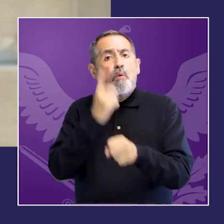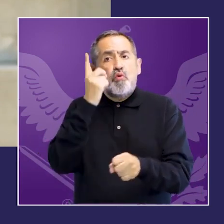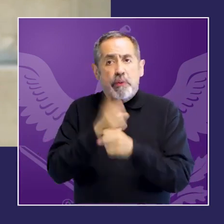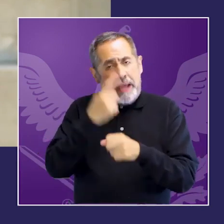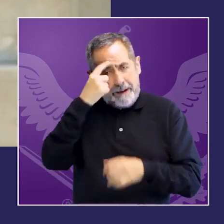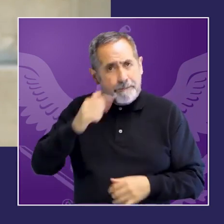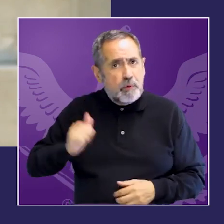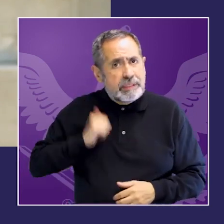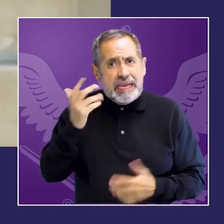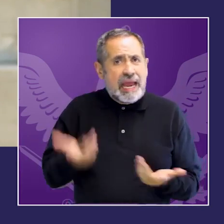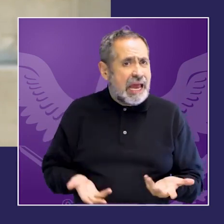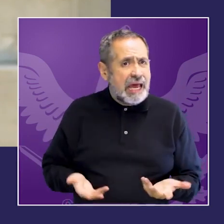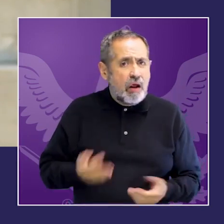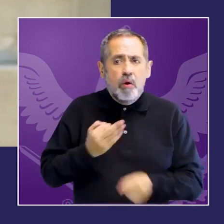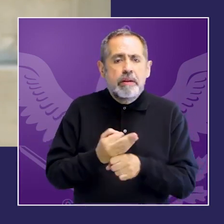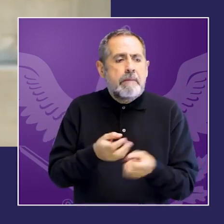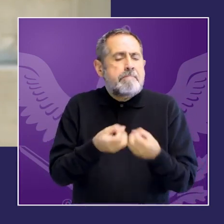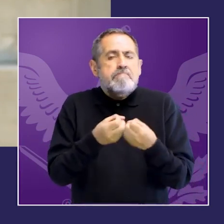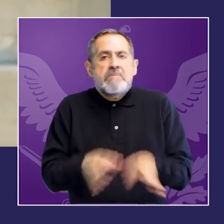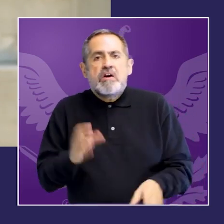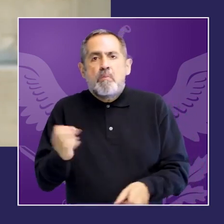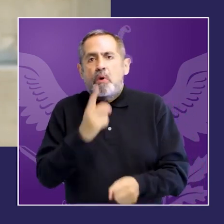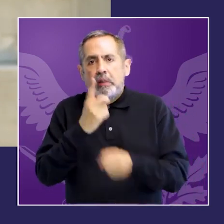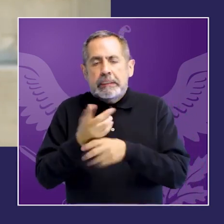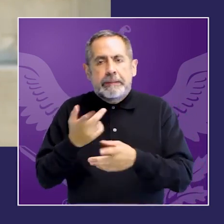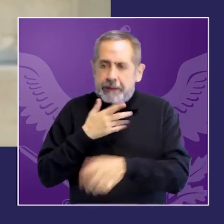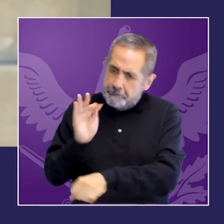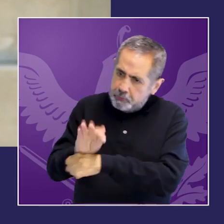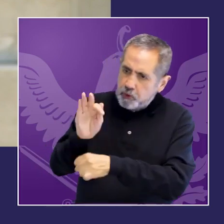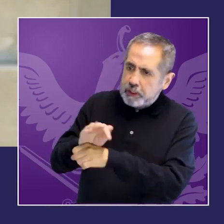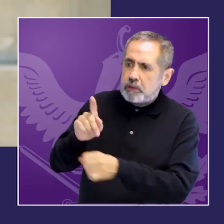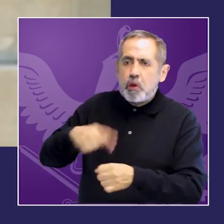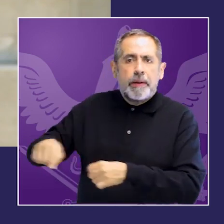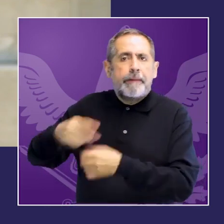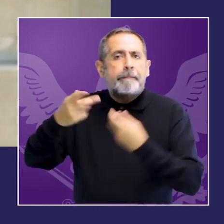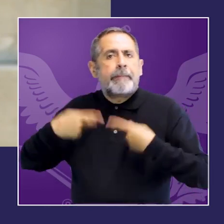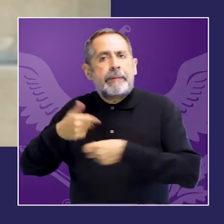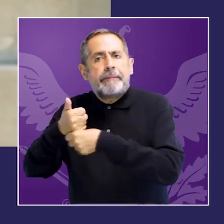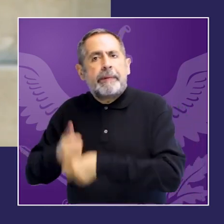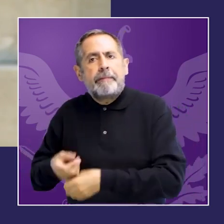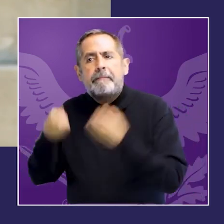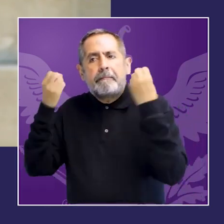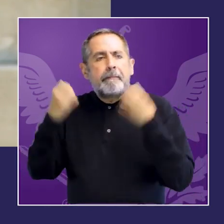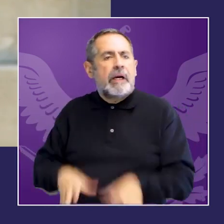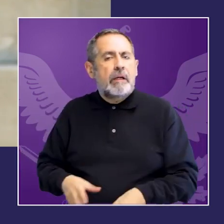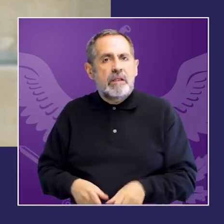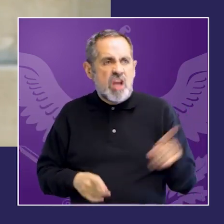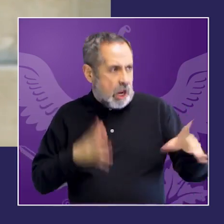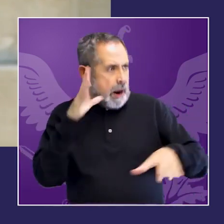oportunidades perdidas para la protección de la víctima y también para actuar sobre el agresor creo que hay